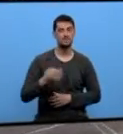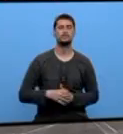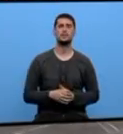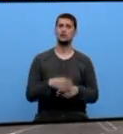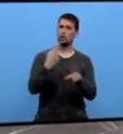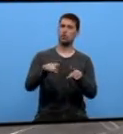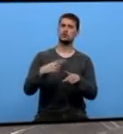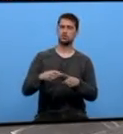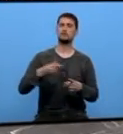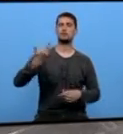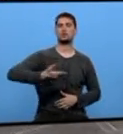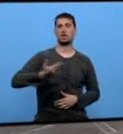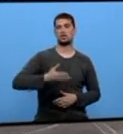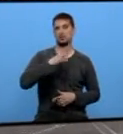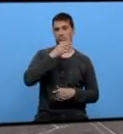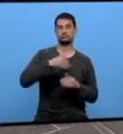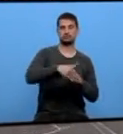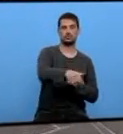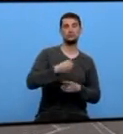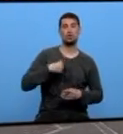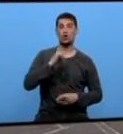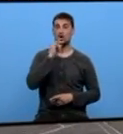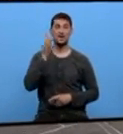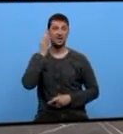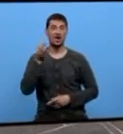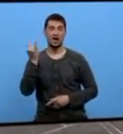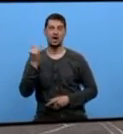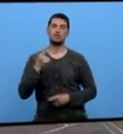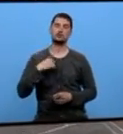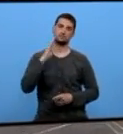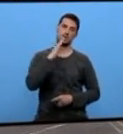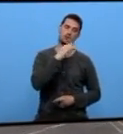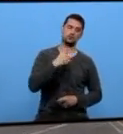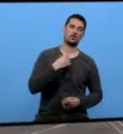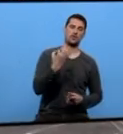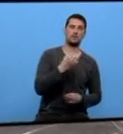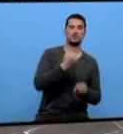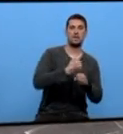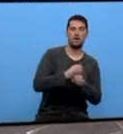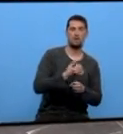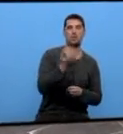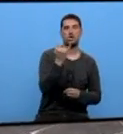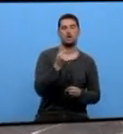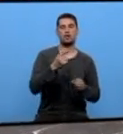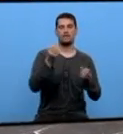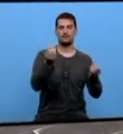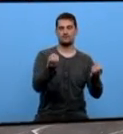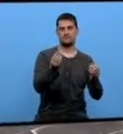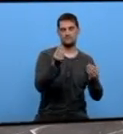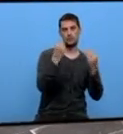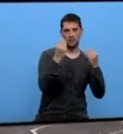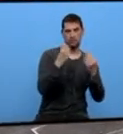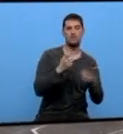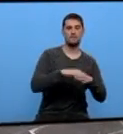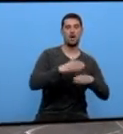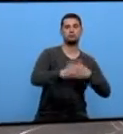a la hora do futuro, sobre todo por mi hija, de que sú madre tenga unha formación e, aparte, poder encontrar un trabajo e